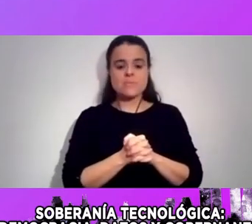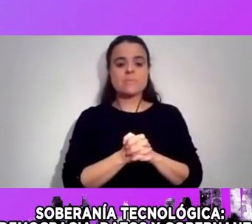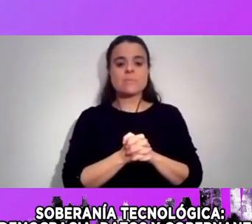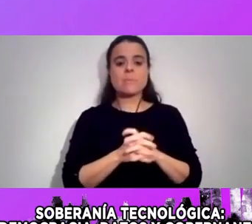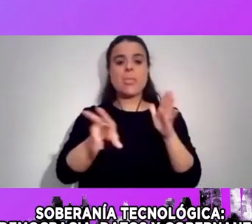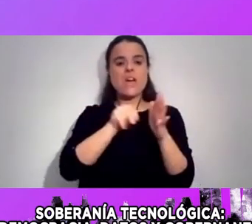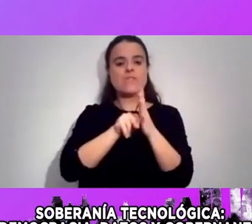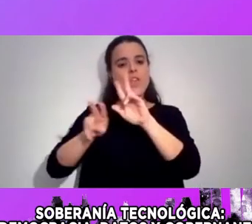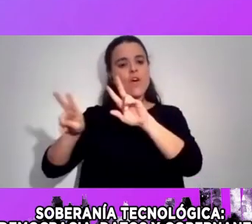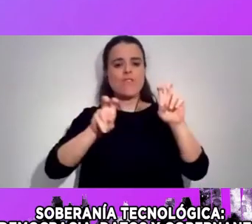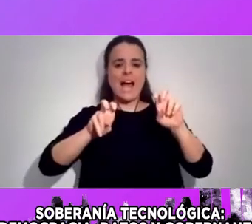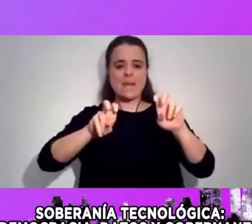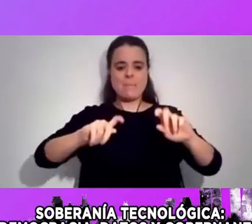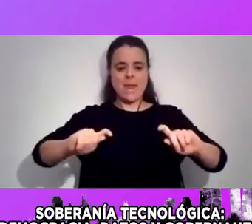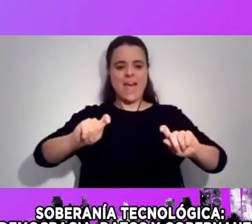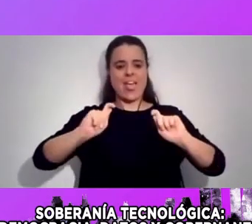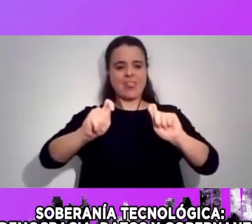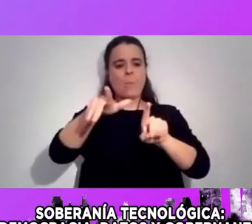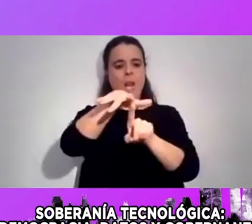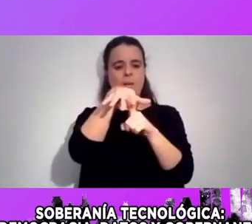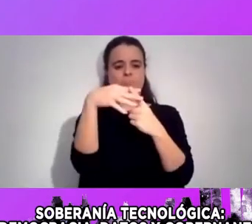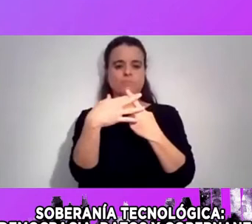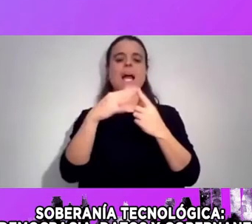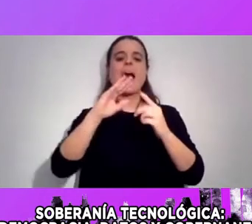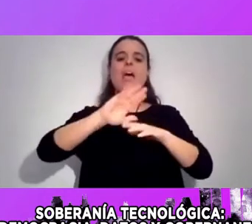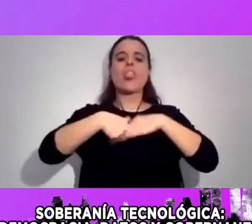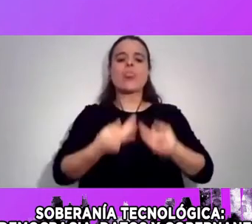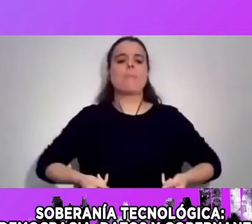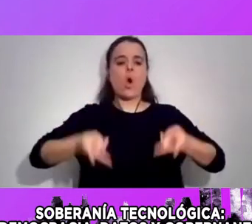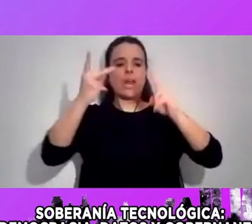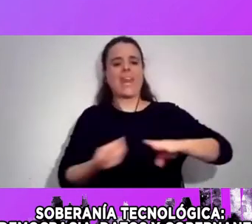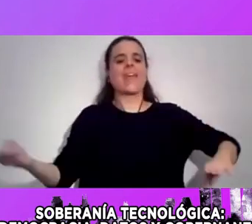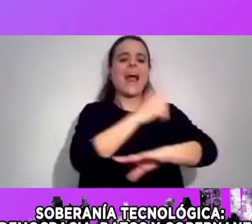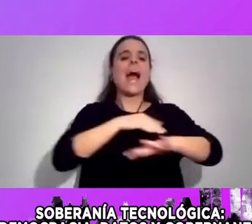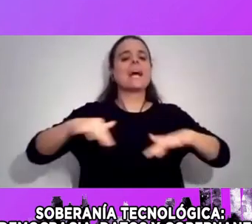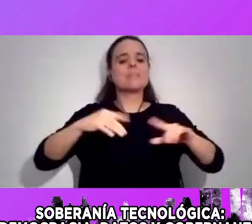Enmarcar esta conversación de democracia radical y el activismo contra el colonialismo digital.